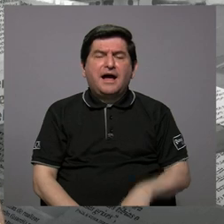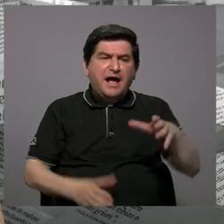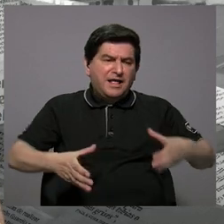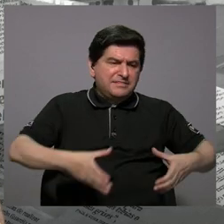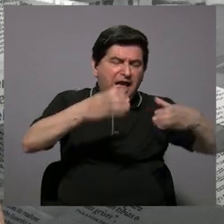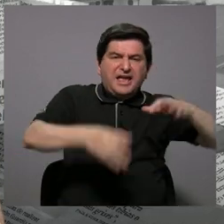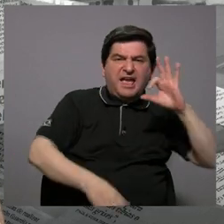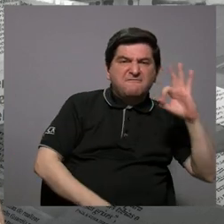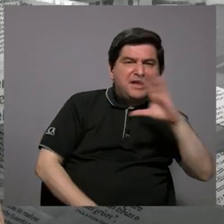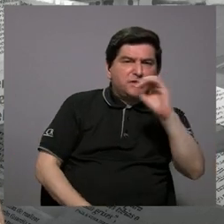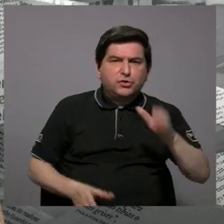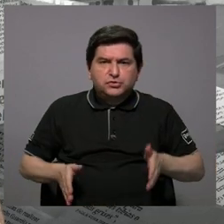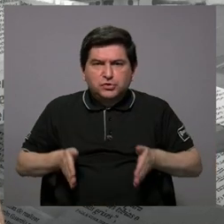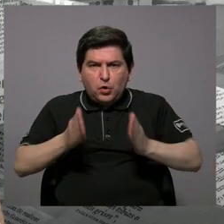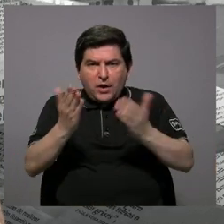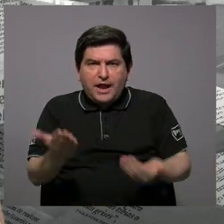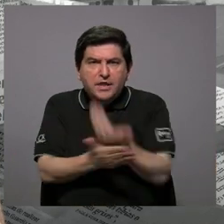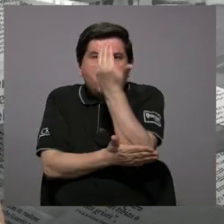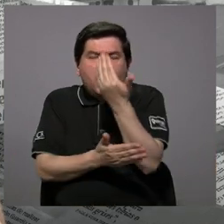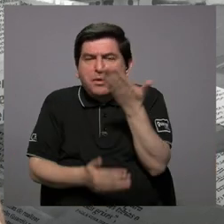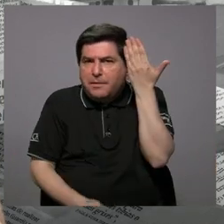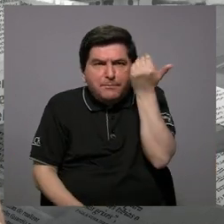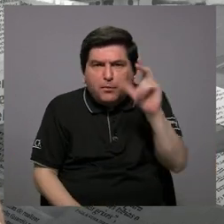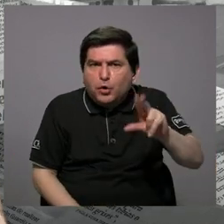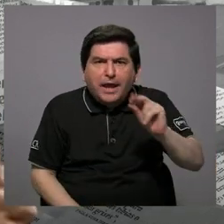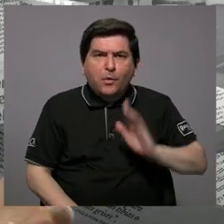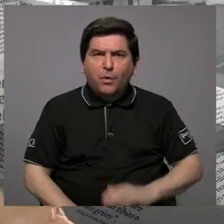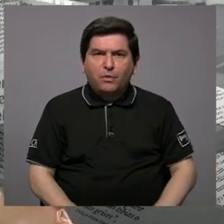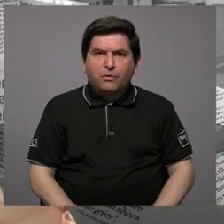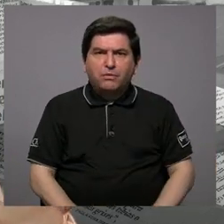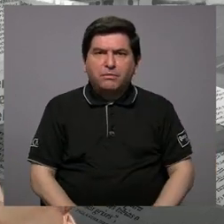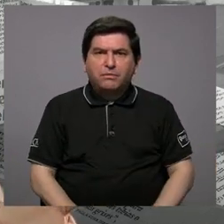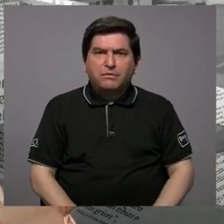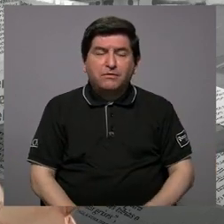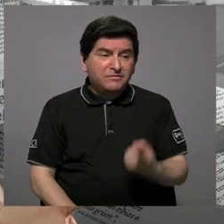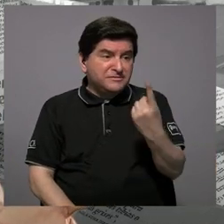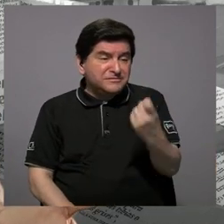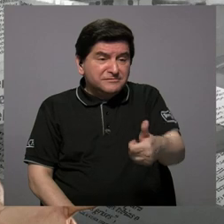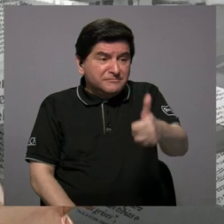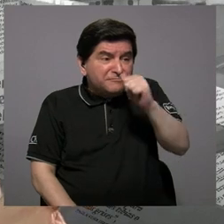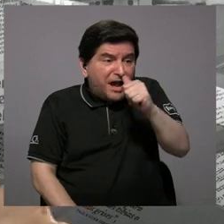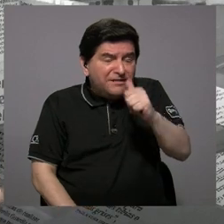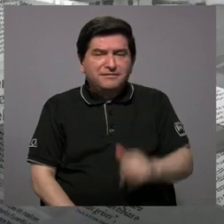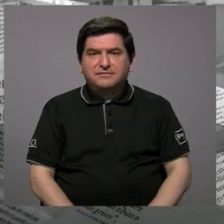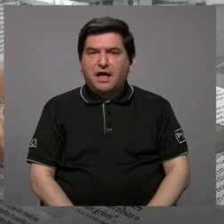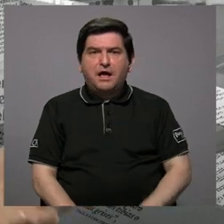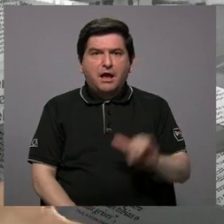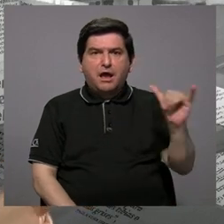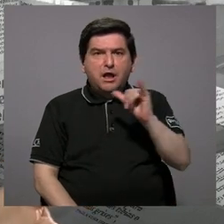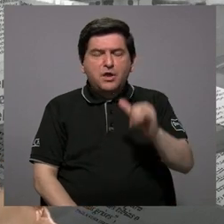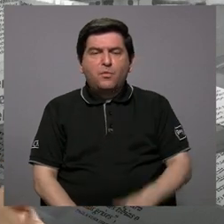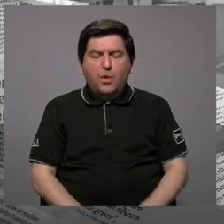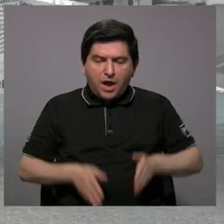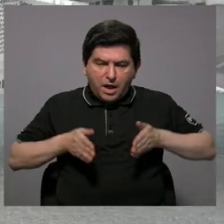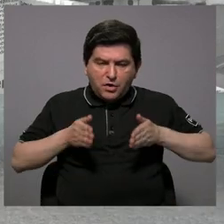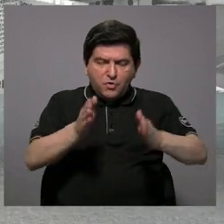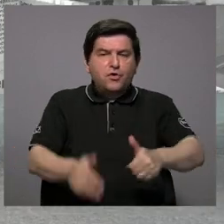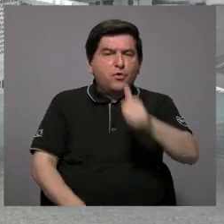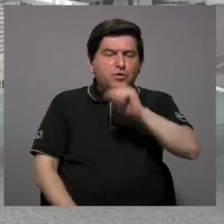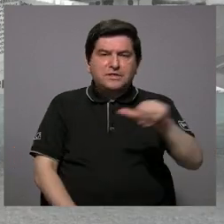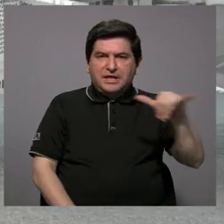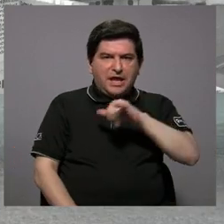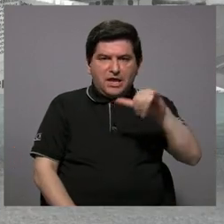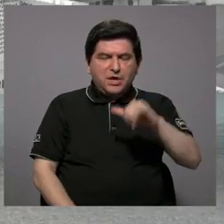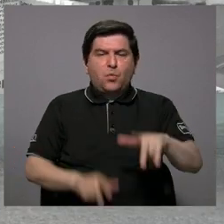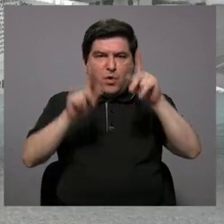o al tanque de Calle Nueva ok si hay un faltante de agua que nos falte a los de la ruta del agua y que también